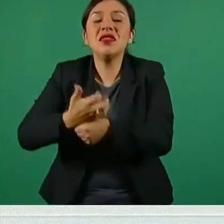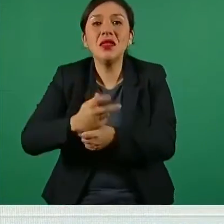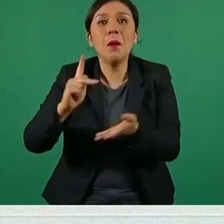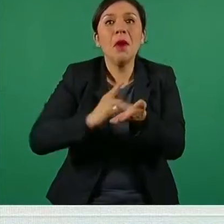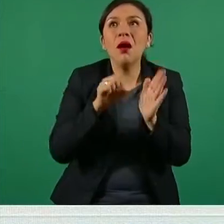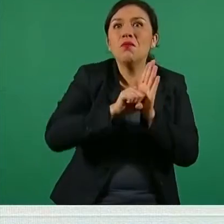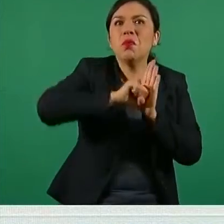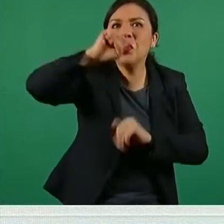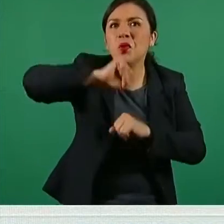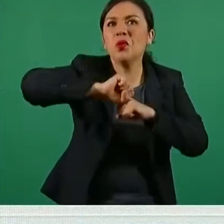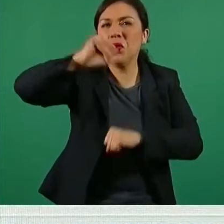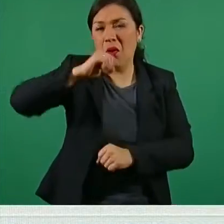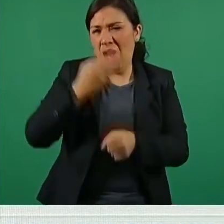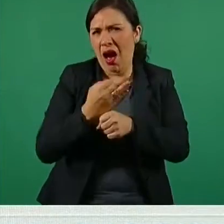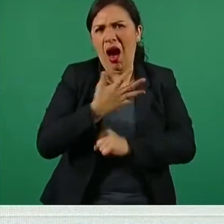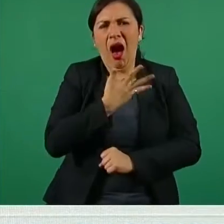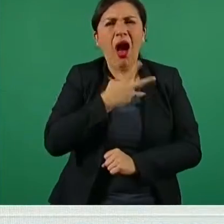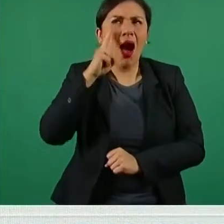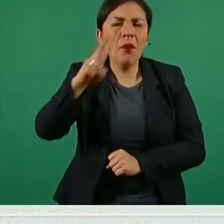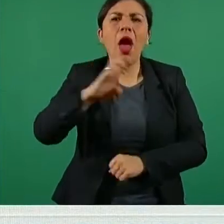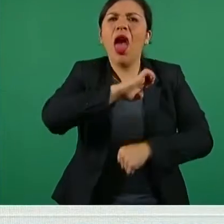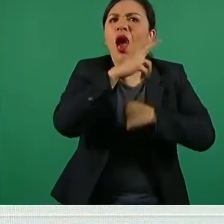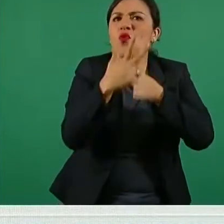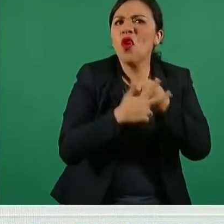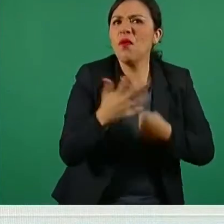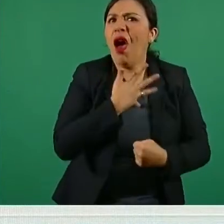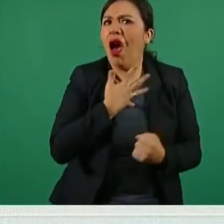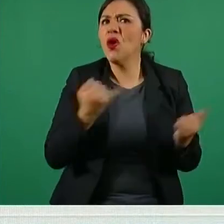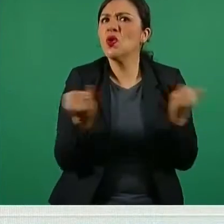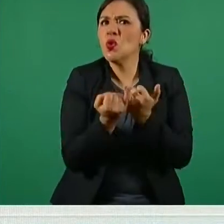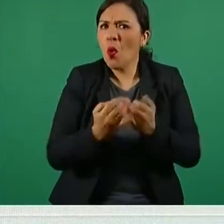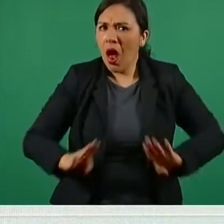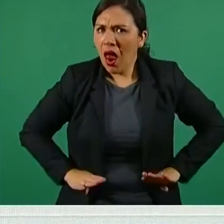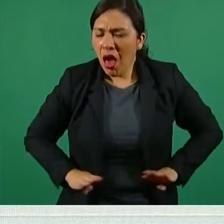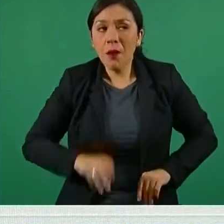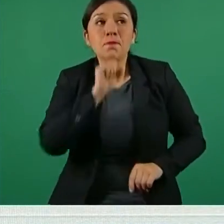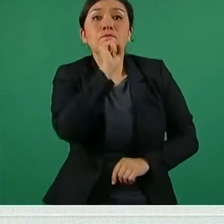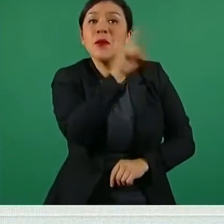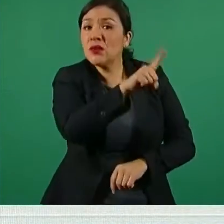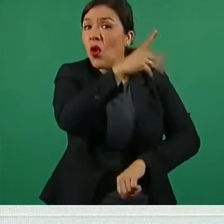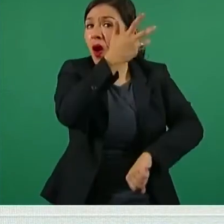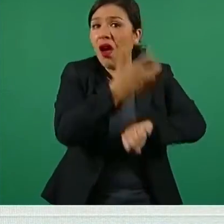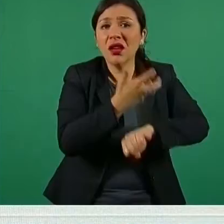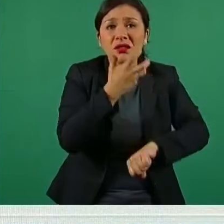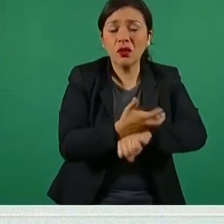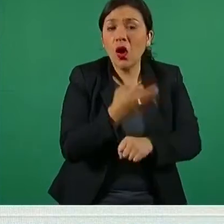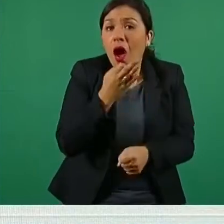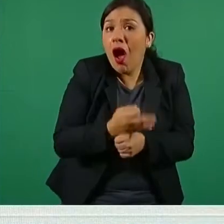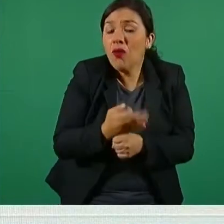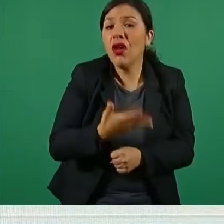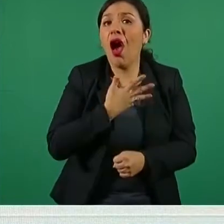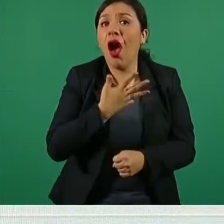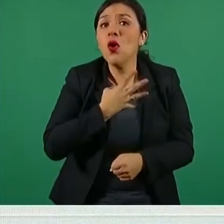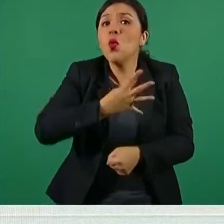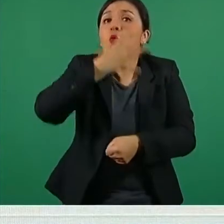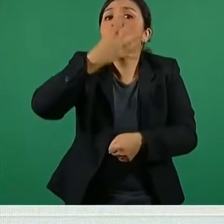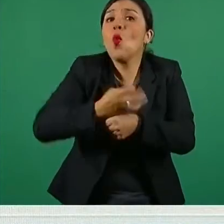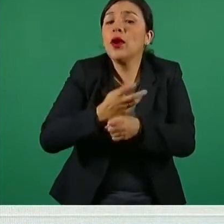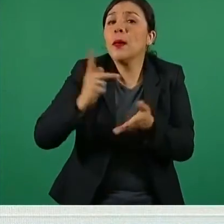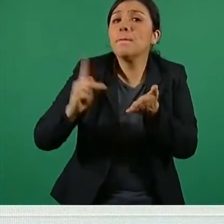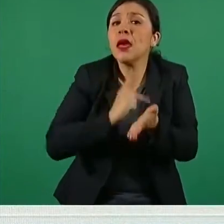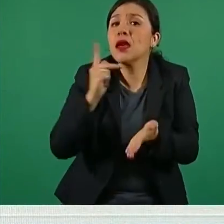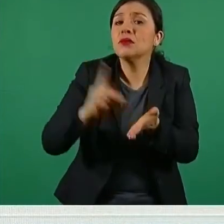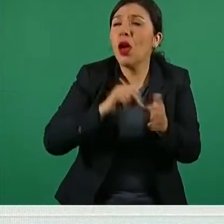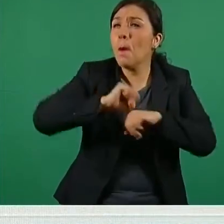por ejemplo, que en este momento están con intensidades epidémicas semejantes. Estados Unidos mismo está en su cuarta ola